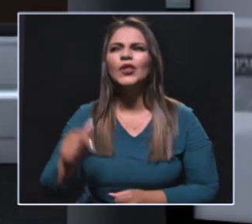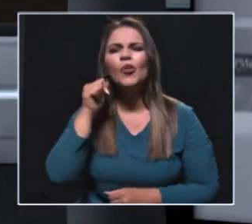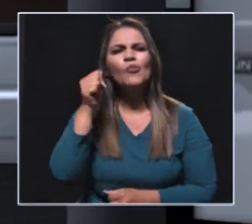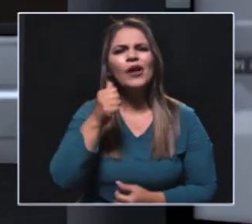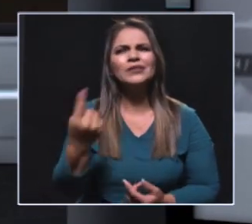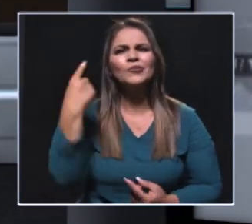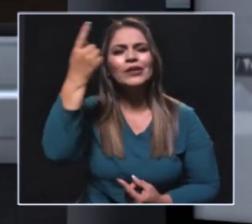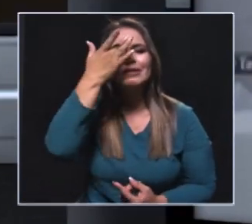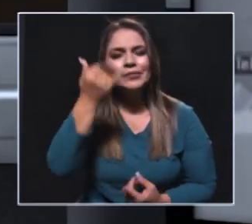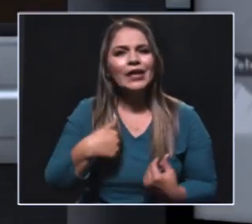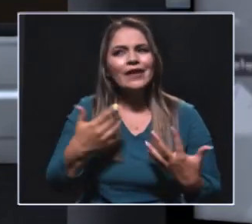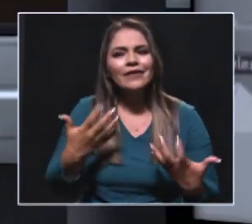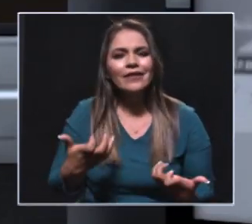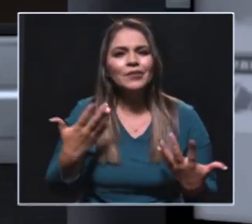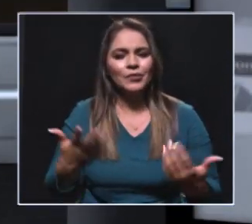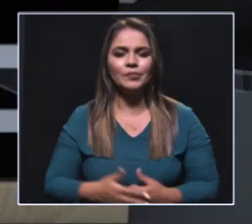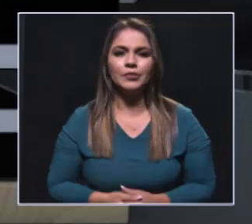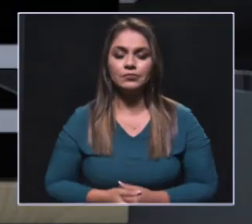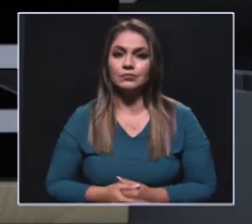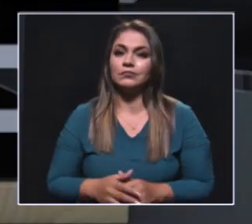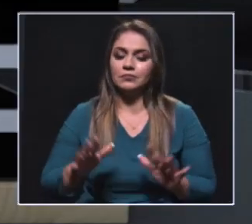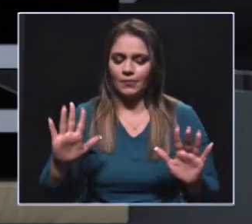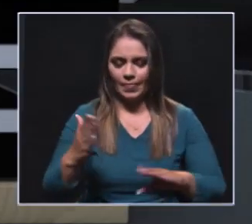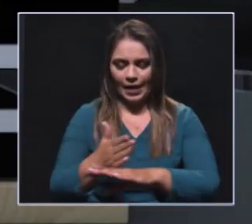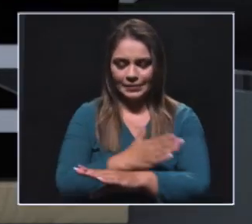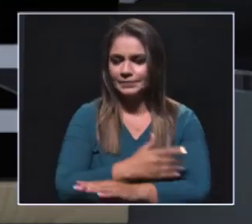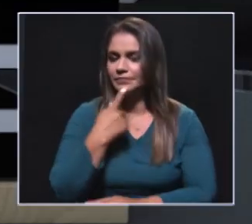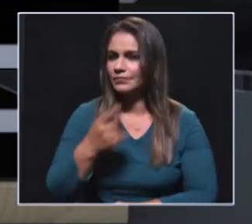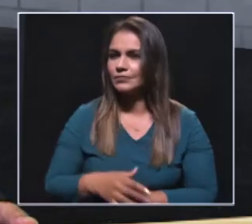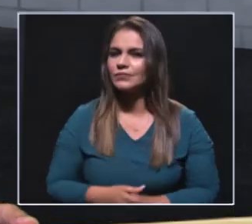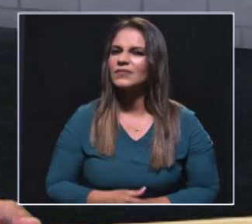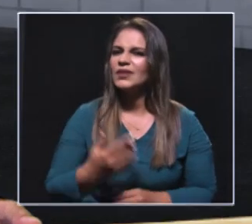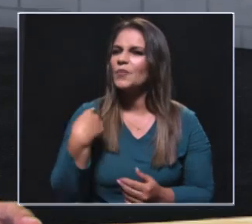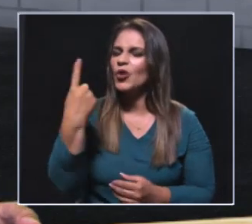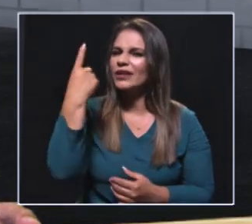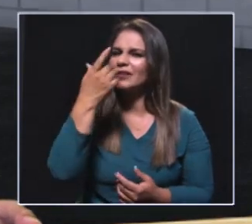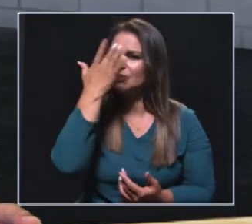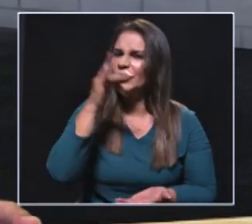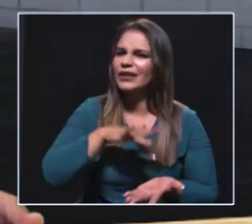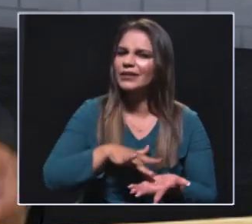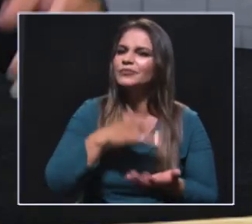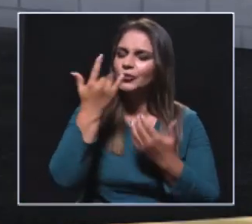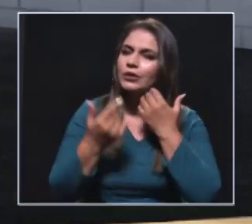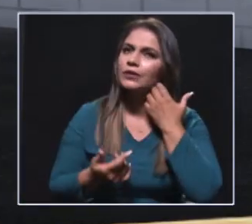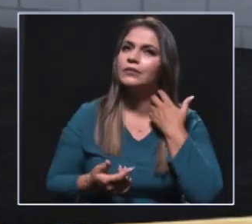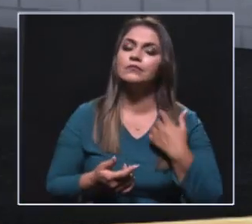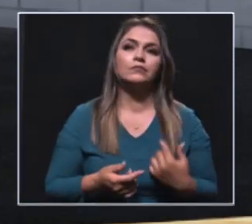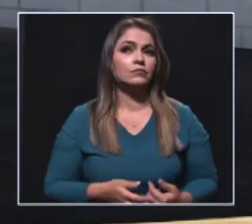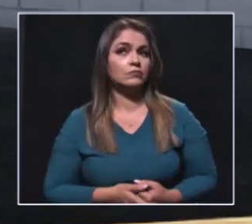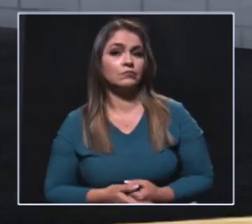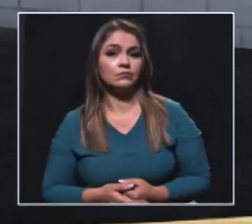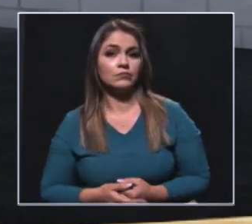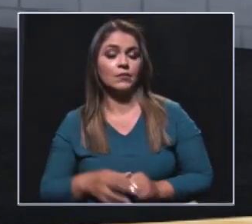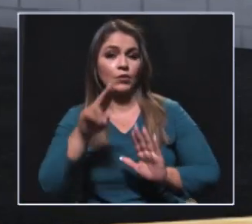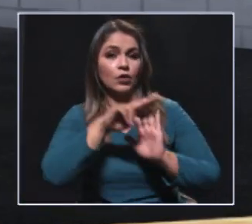motivaba, qué dijeron, por qué quiero hacerme elegir. A ver, una de las preguntas que nosotros les decimos a las mujeres, bueno, ¿por qué la participación de las mujeres en la política? No solamente por